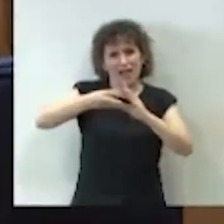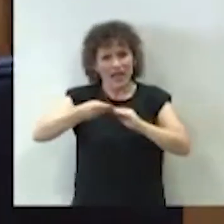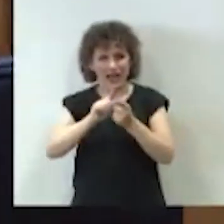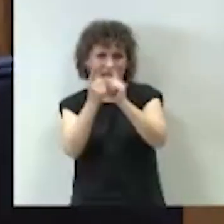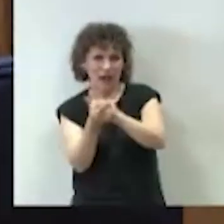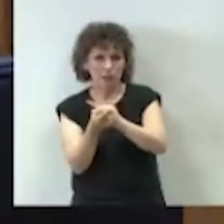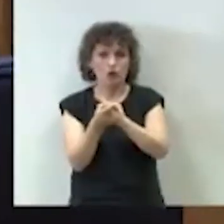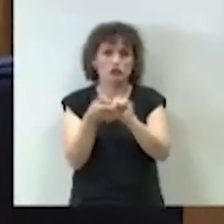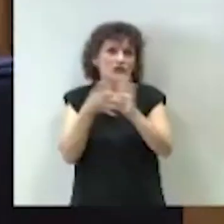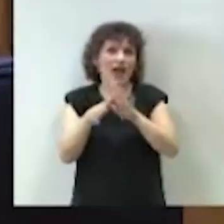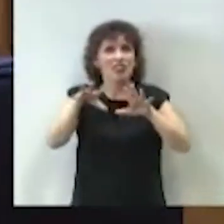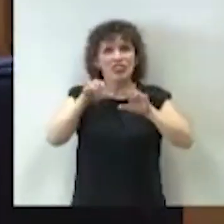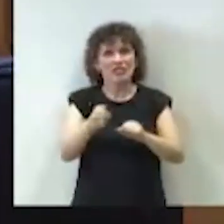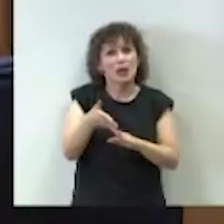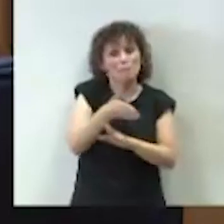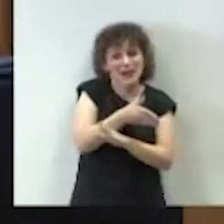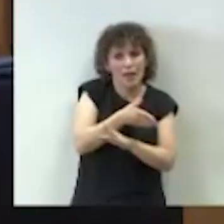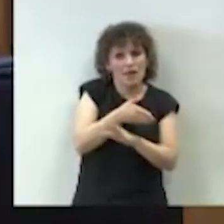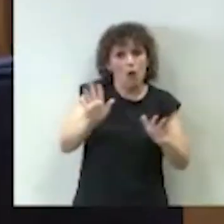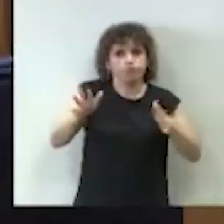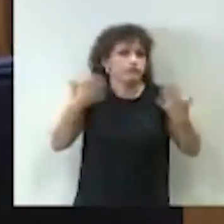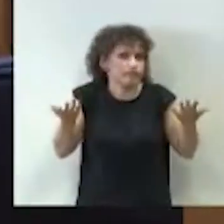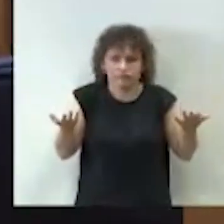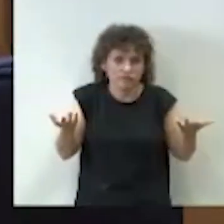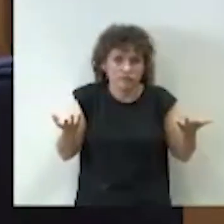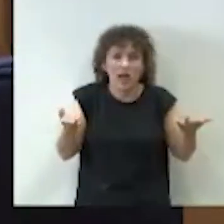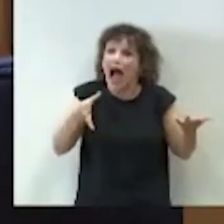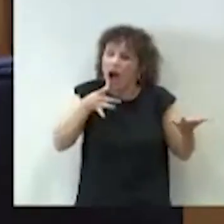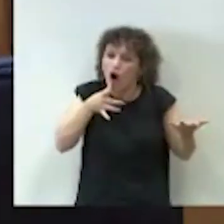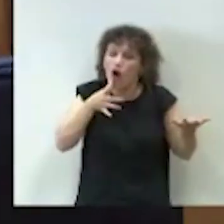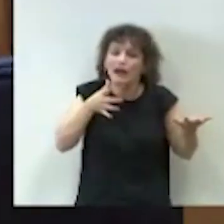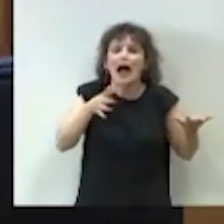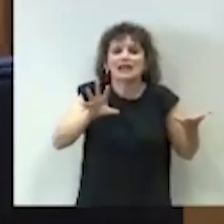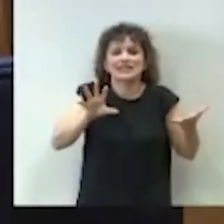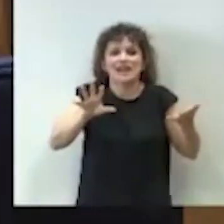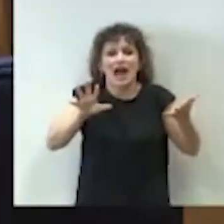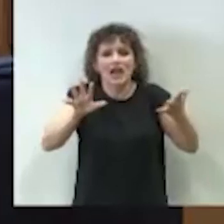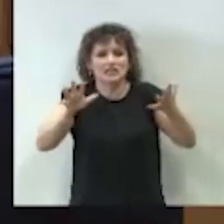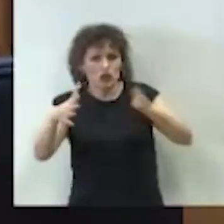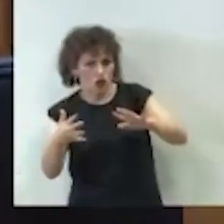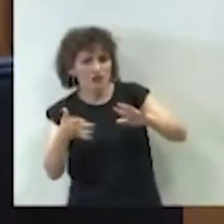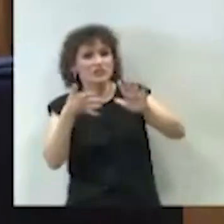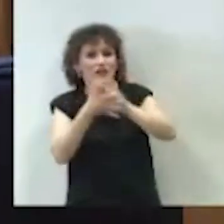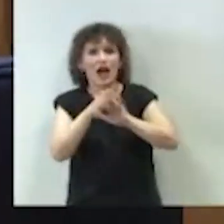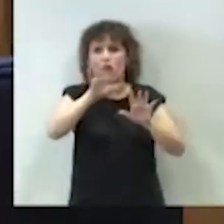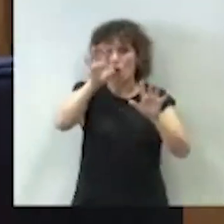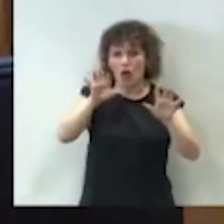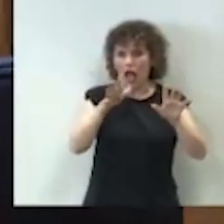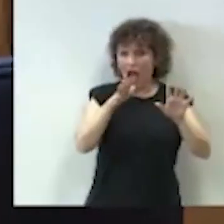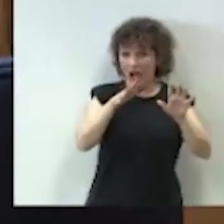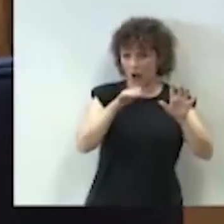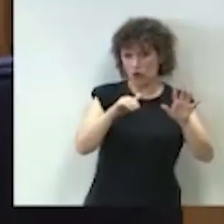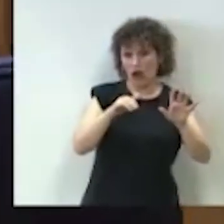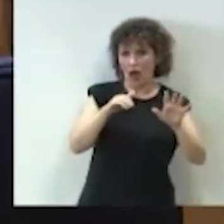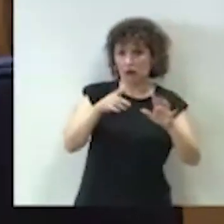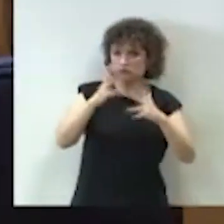situación de cita previa sobrevenida e imposible a una situación de transición. Cada administración está abordando esa transición